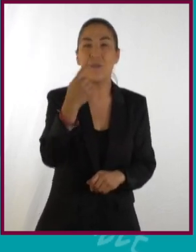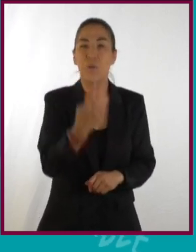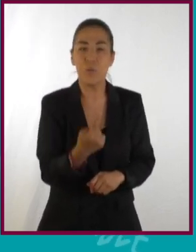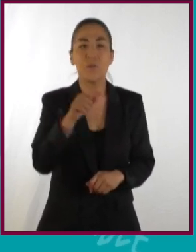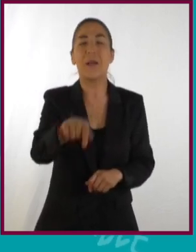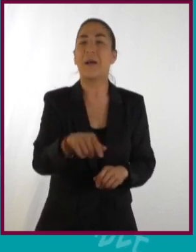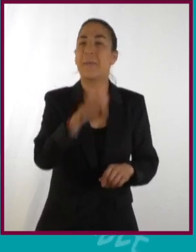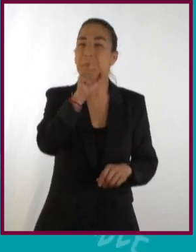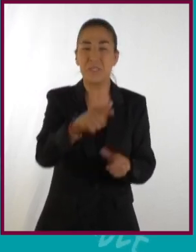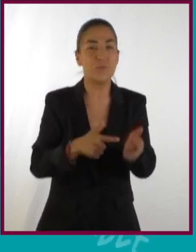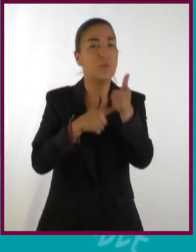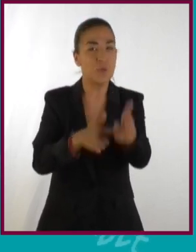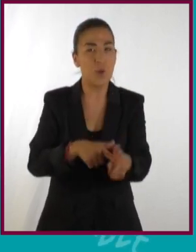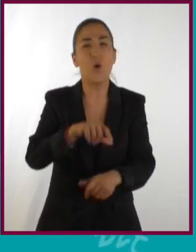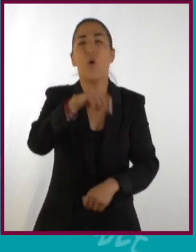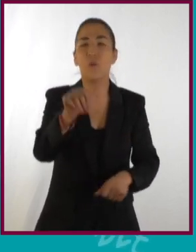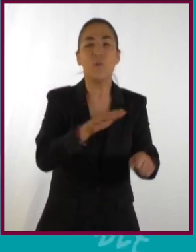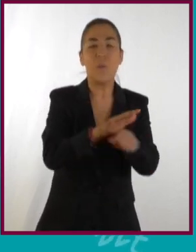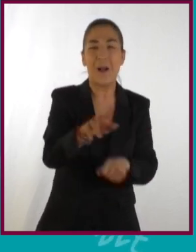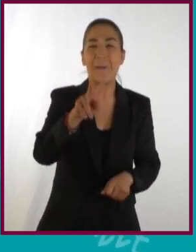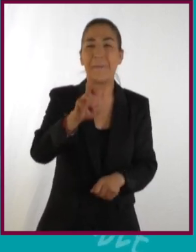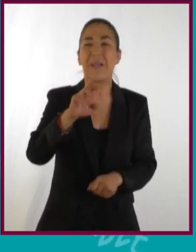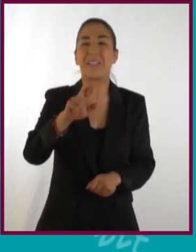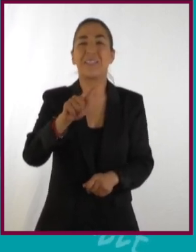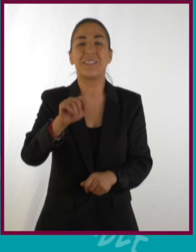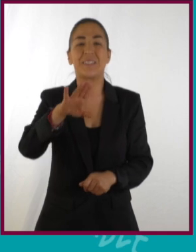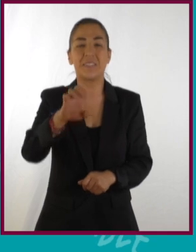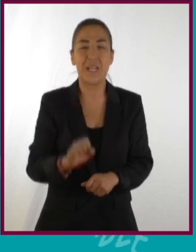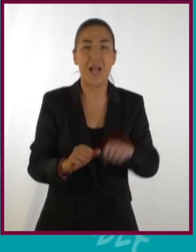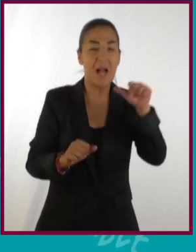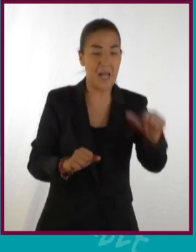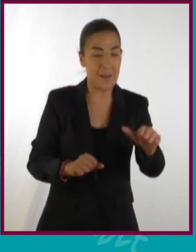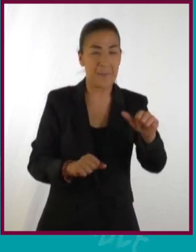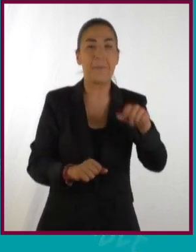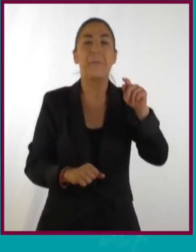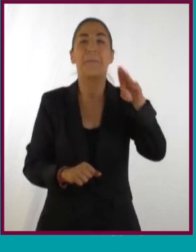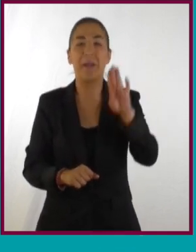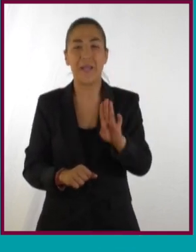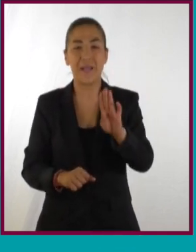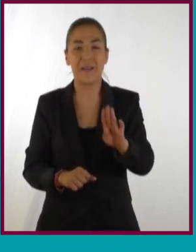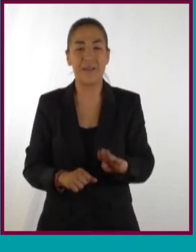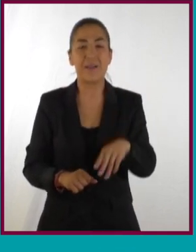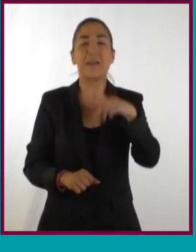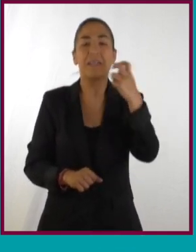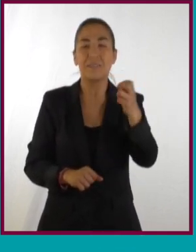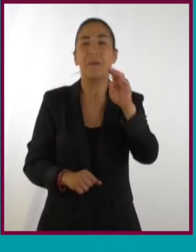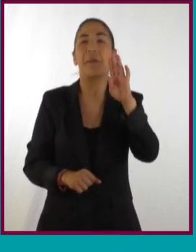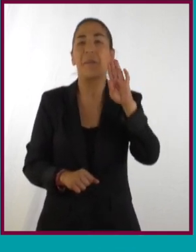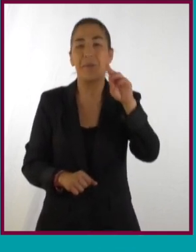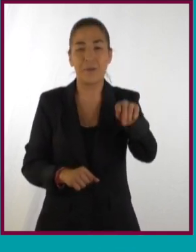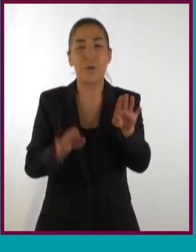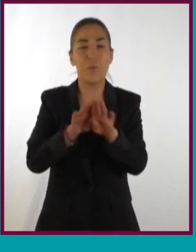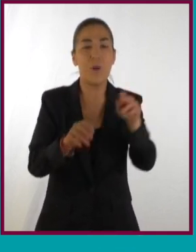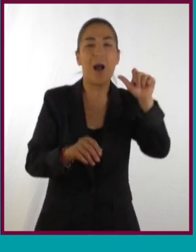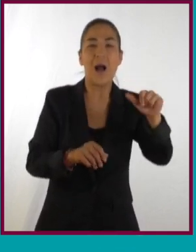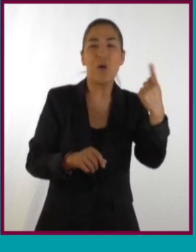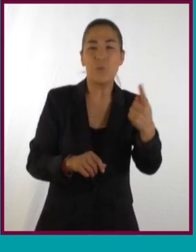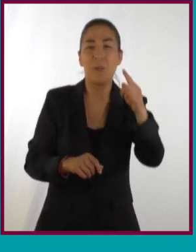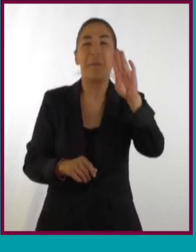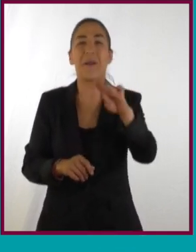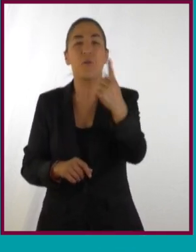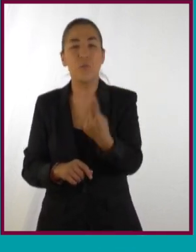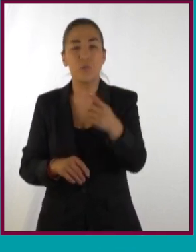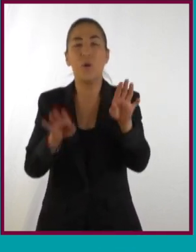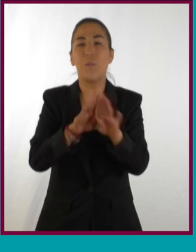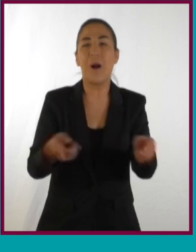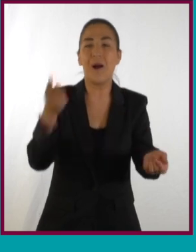a F' es constante. Otros puntos importantes son los vértices A, A', B y B', que